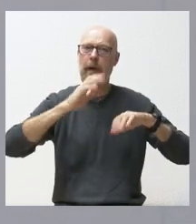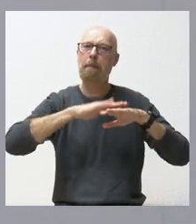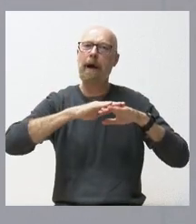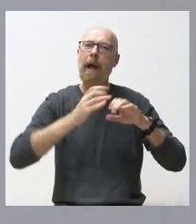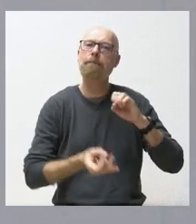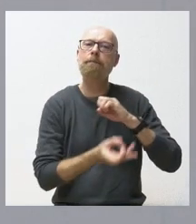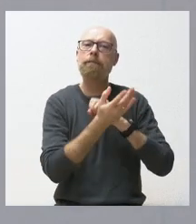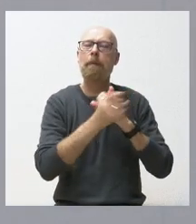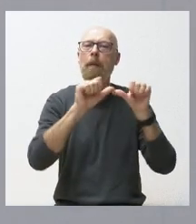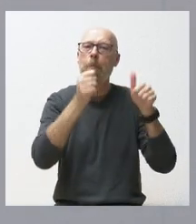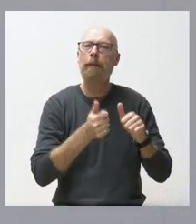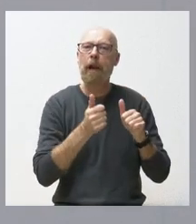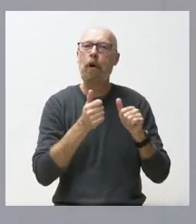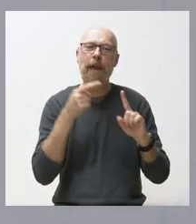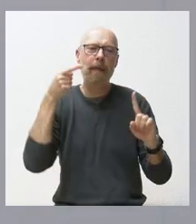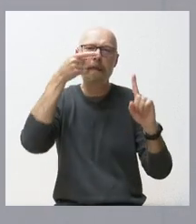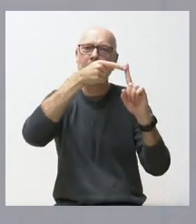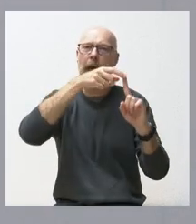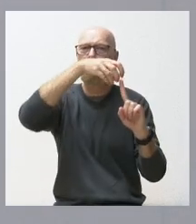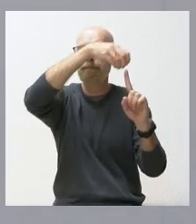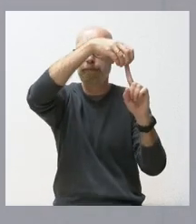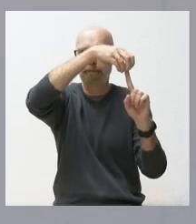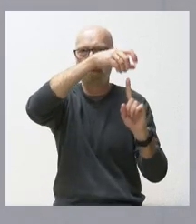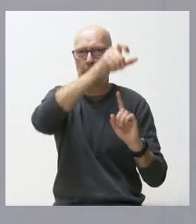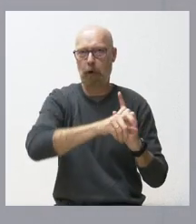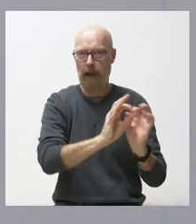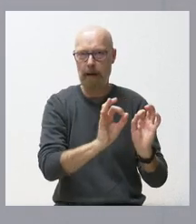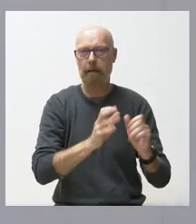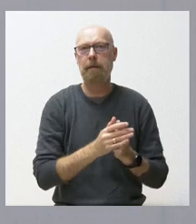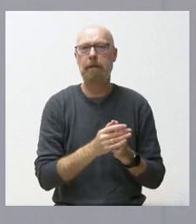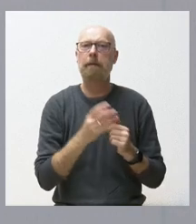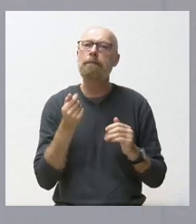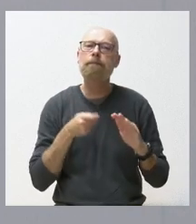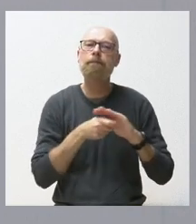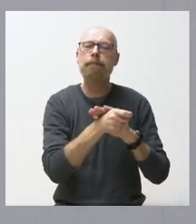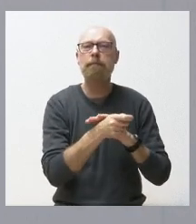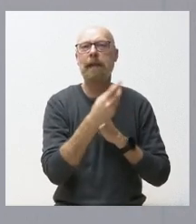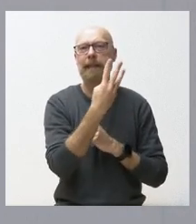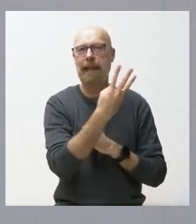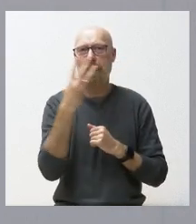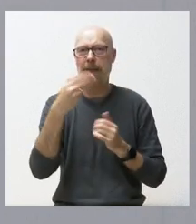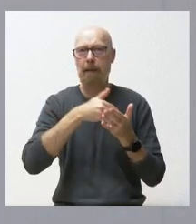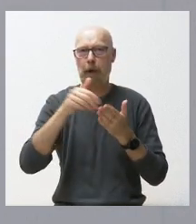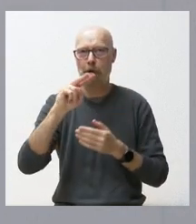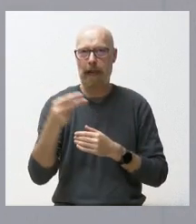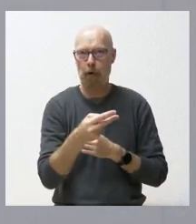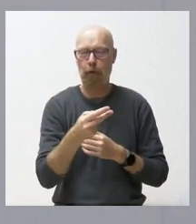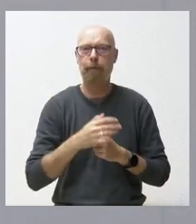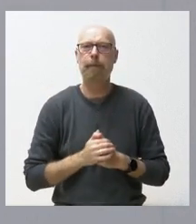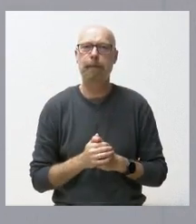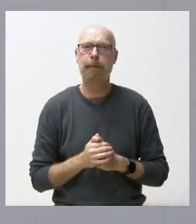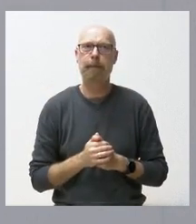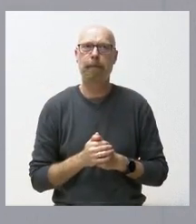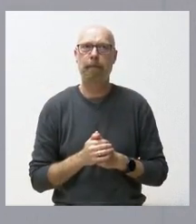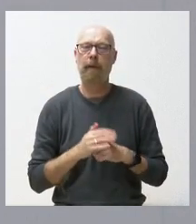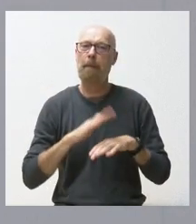de atención centrado en la persona. Estamos hablando de una inversión de 33 millones de euros. 33 millones de euros